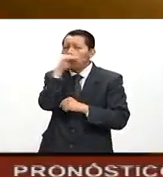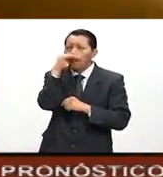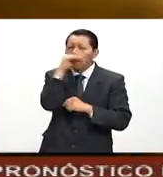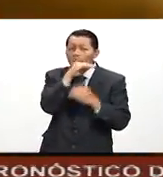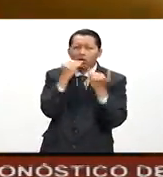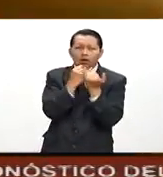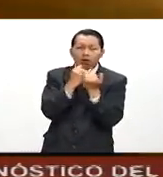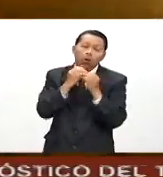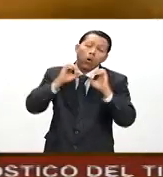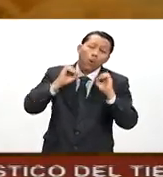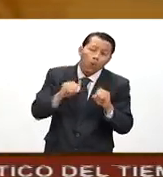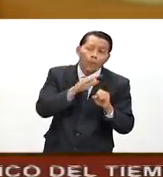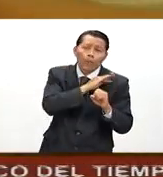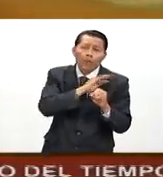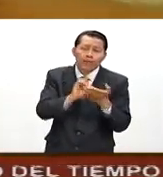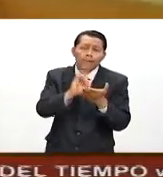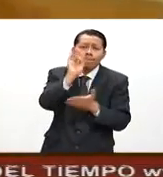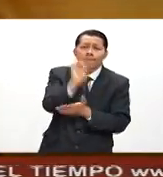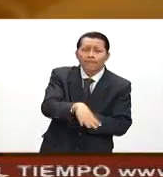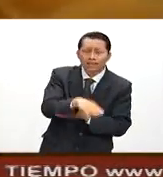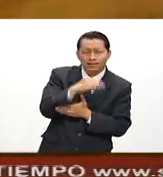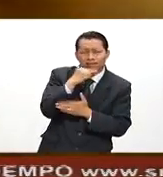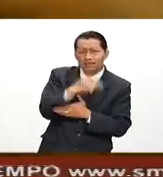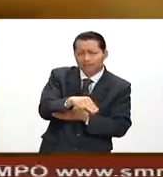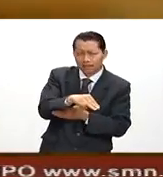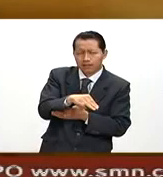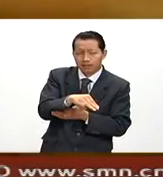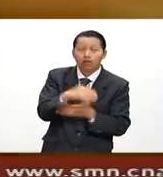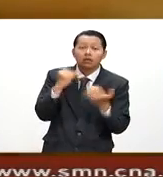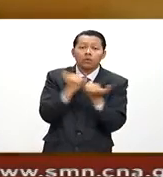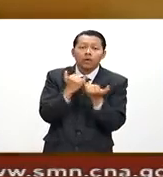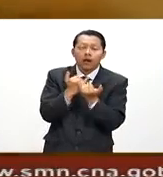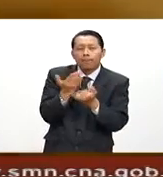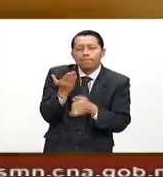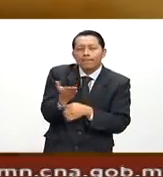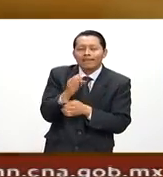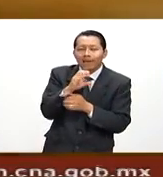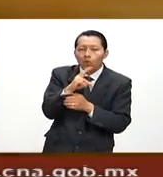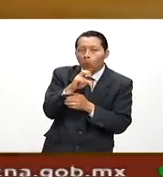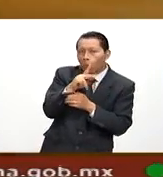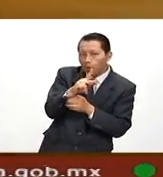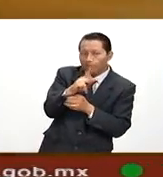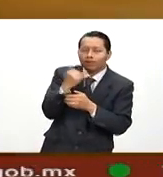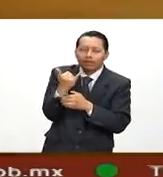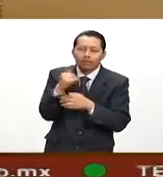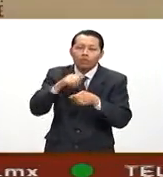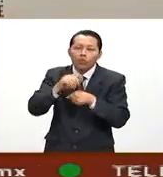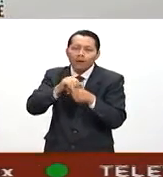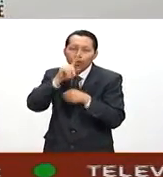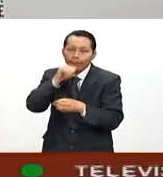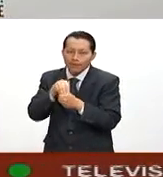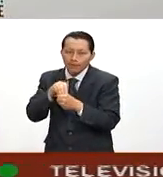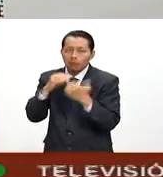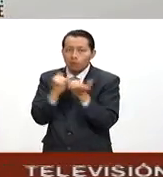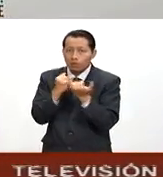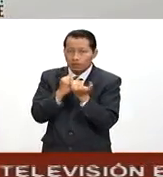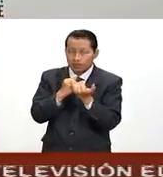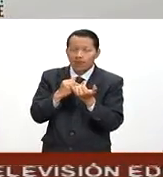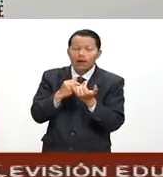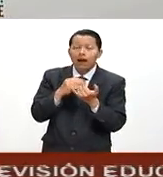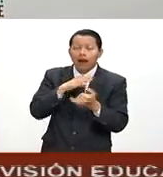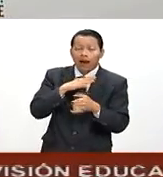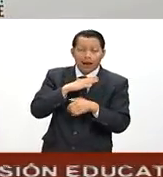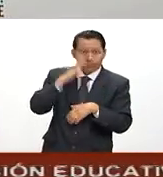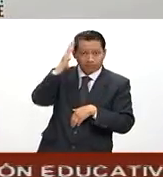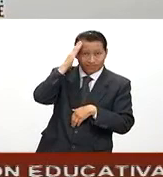medio de un mensaje de texto. En ambos casos se solicitará la CURP y un número privado. Durante el anuncio, el secretario de Hacienda, Luis Videgaray,